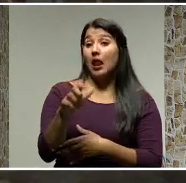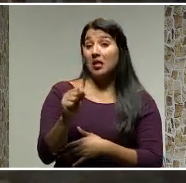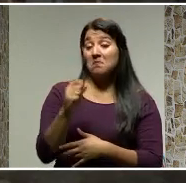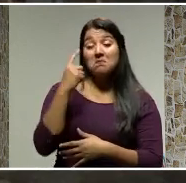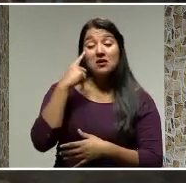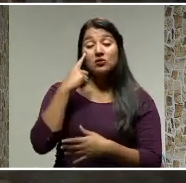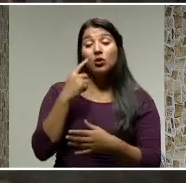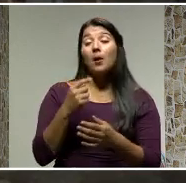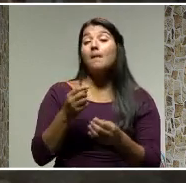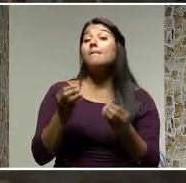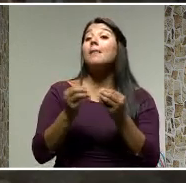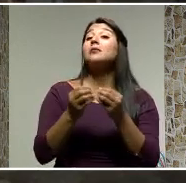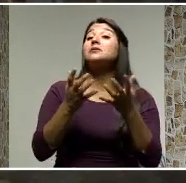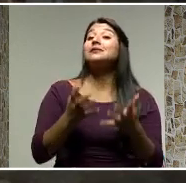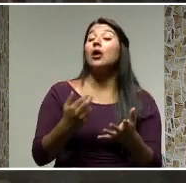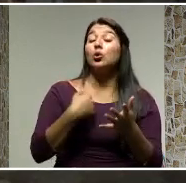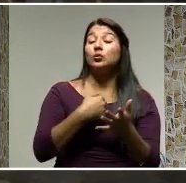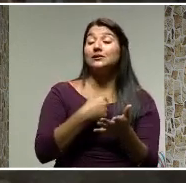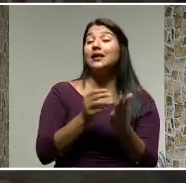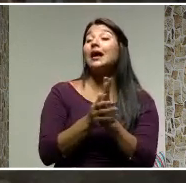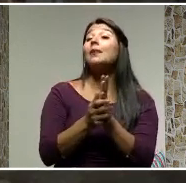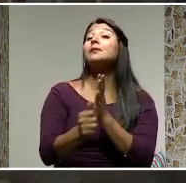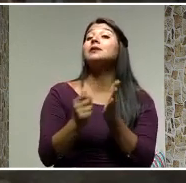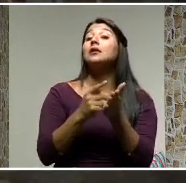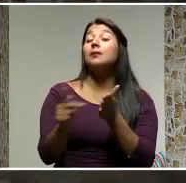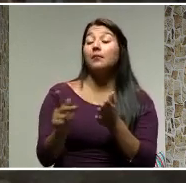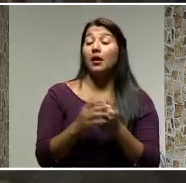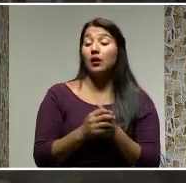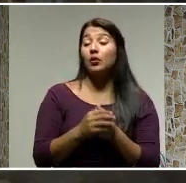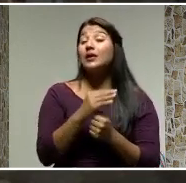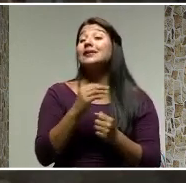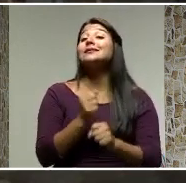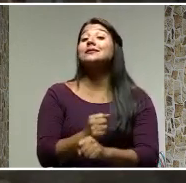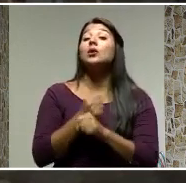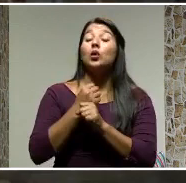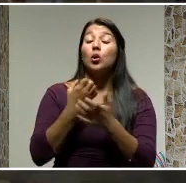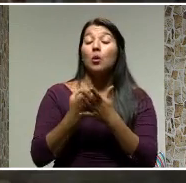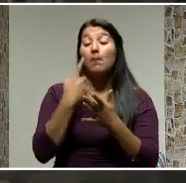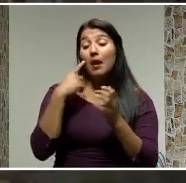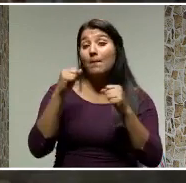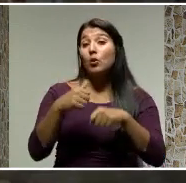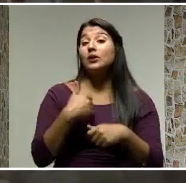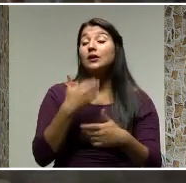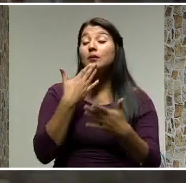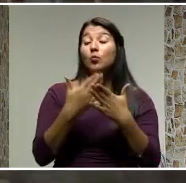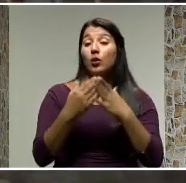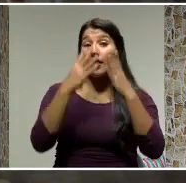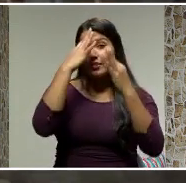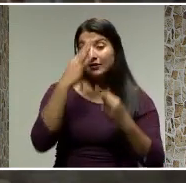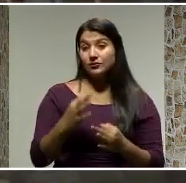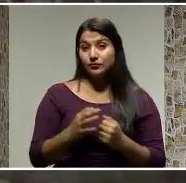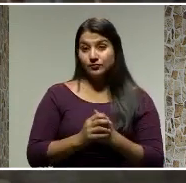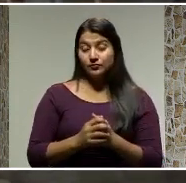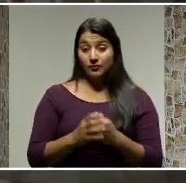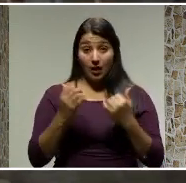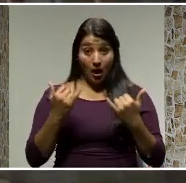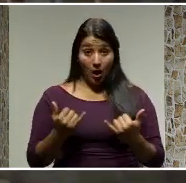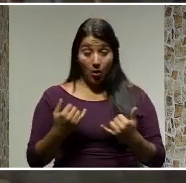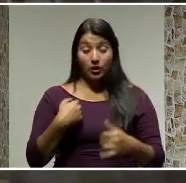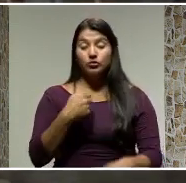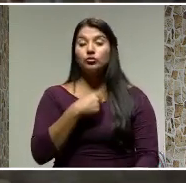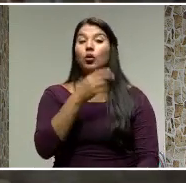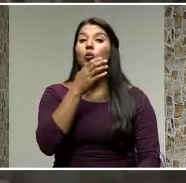de pago, las deudas actuales y la estabilidad económica para tomar una buena decisión. Ahora bien, ¿es